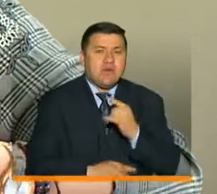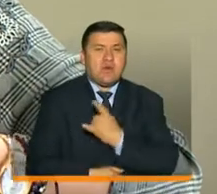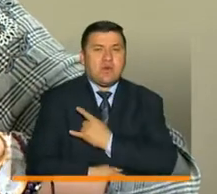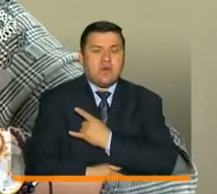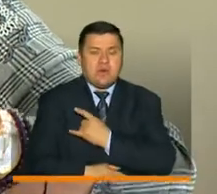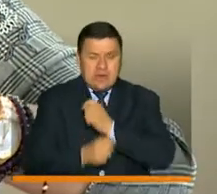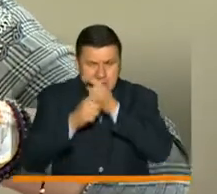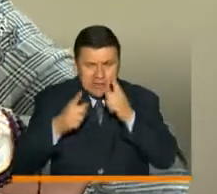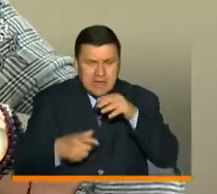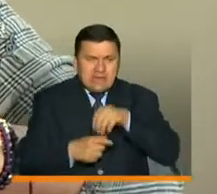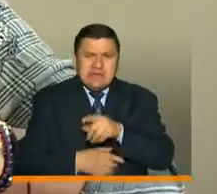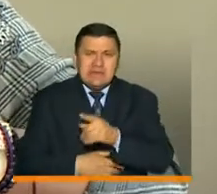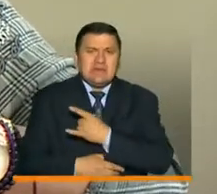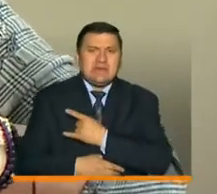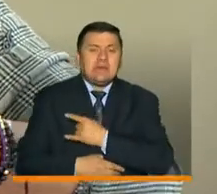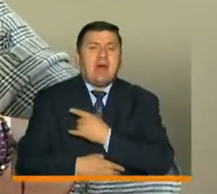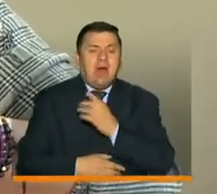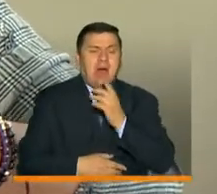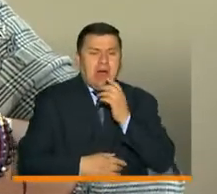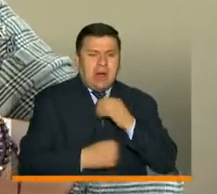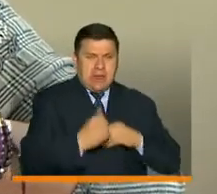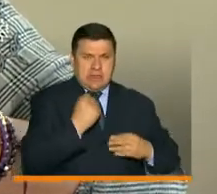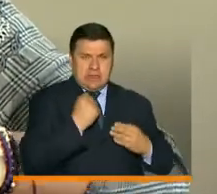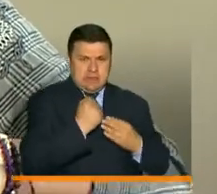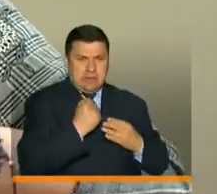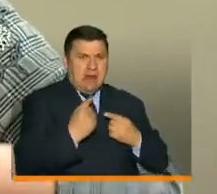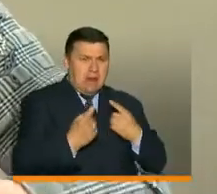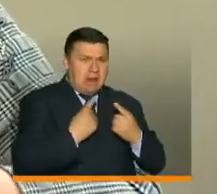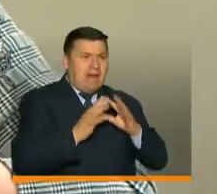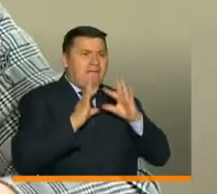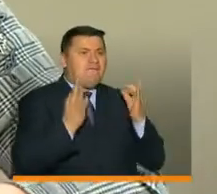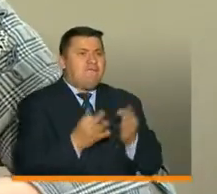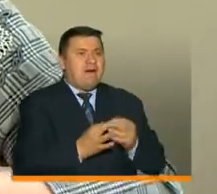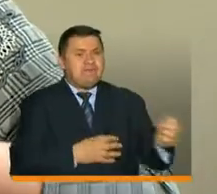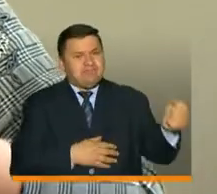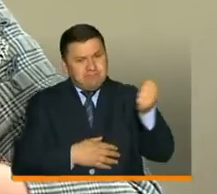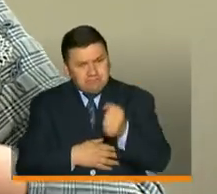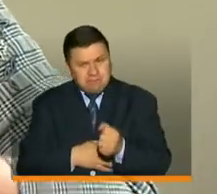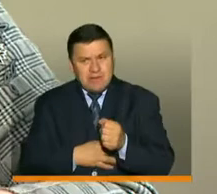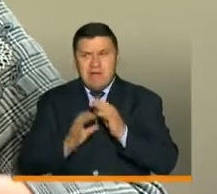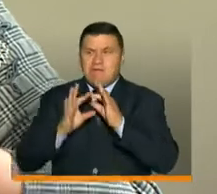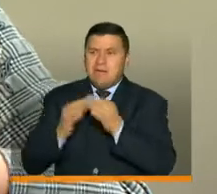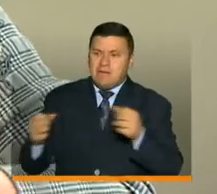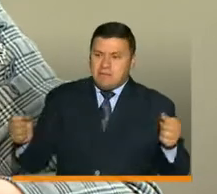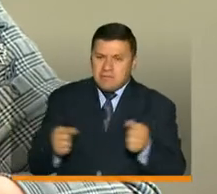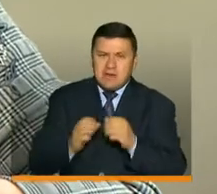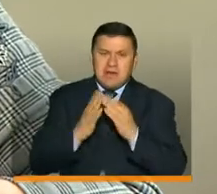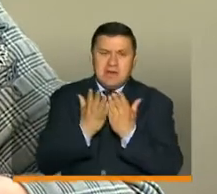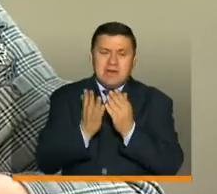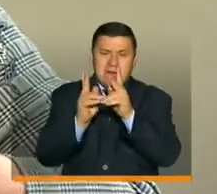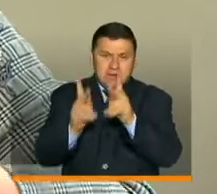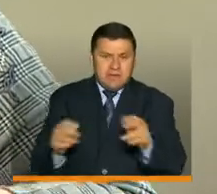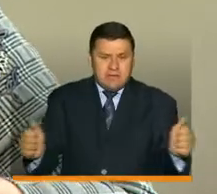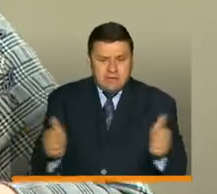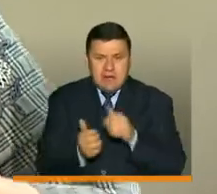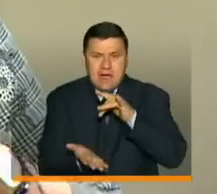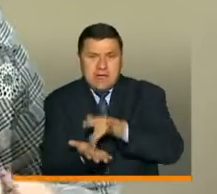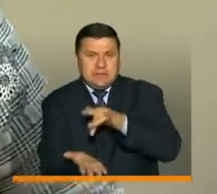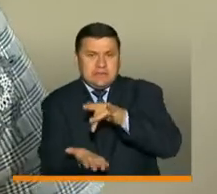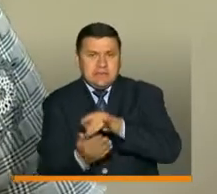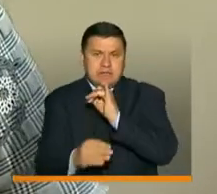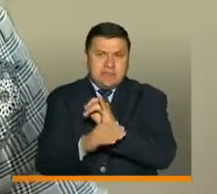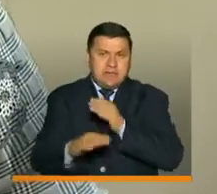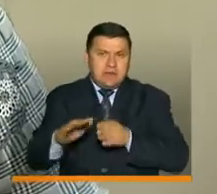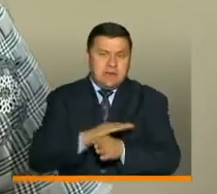universidad pública, pero nosotros también pusimos en escena, presidente, el diálogo de la familia colombiana y de la familia de los estudiantes que asistían a las